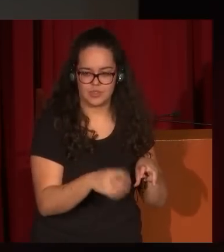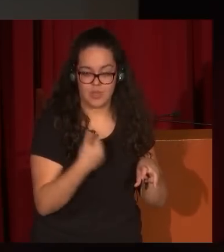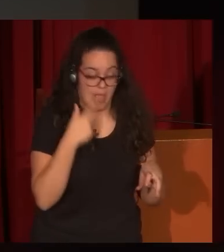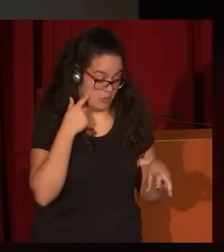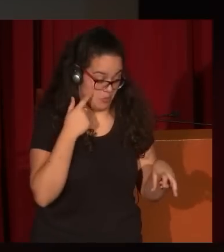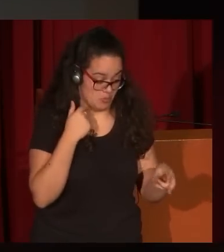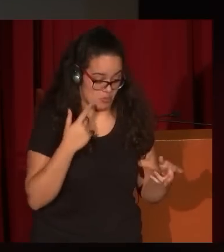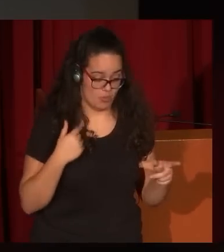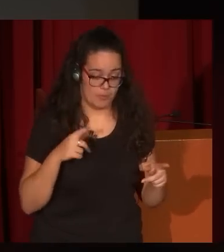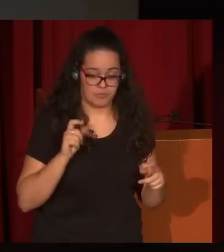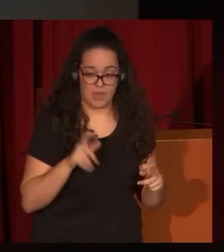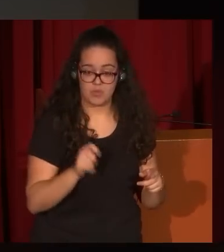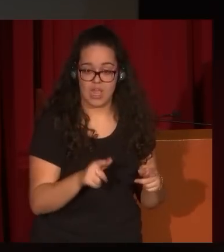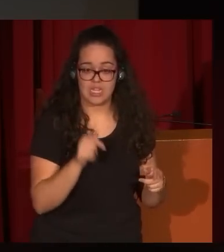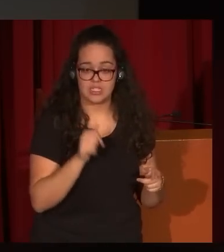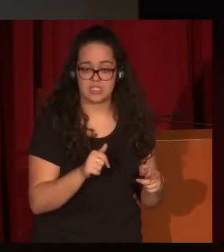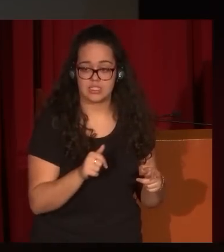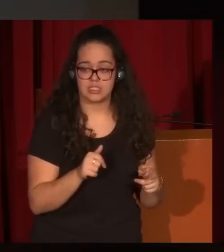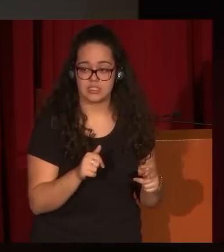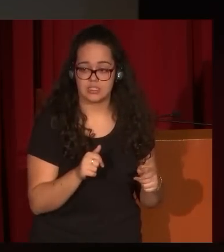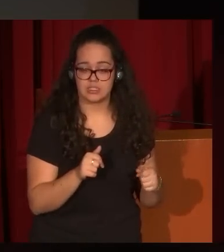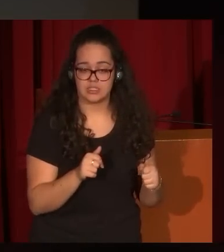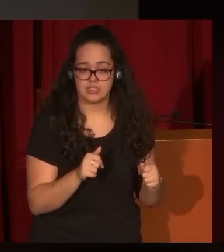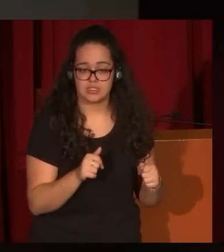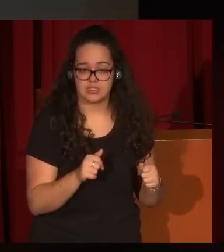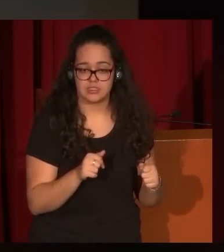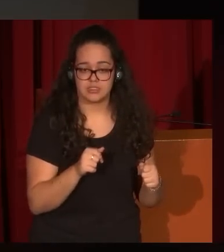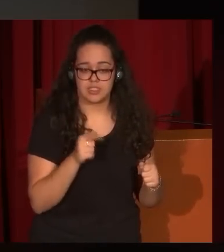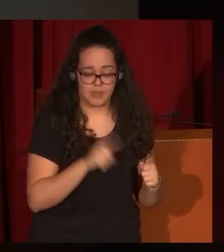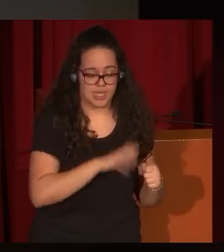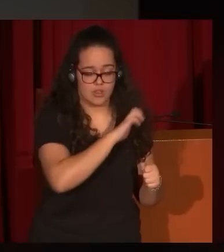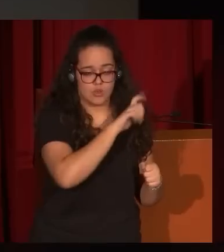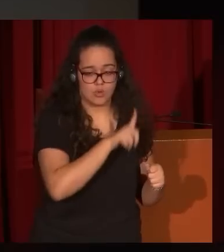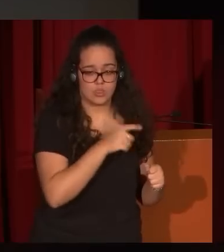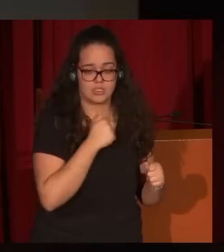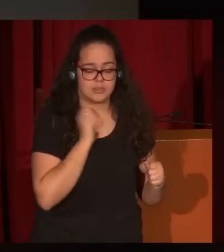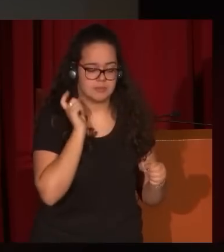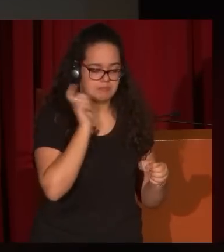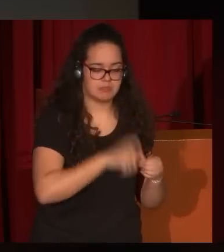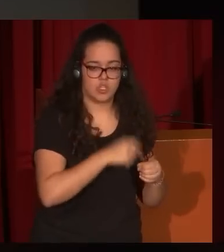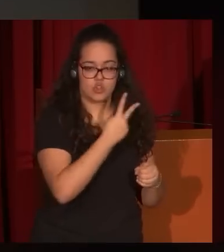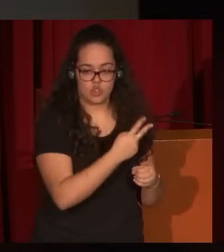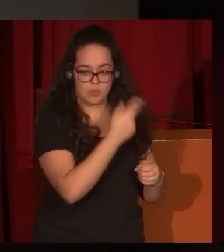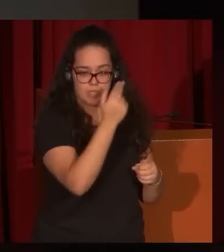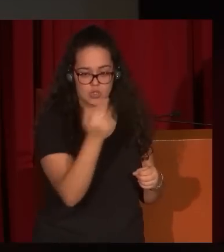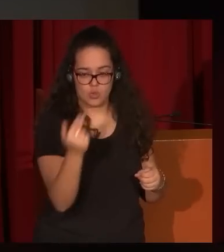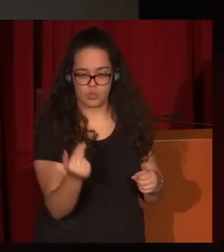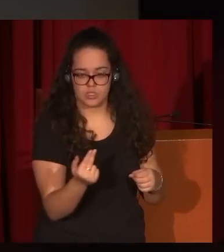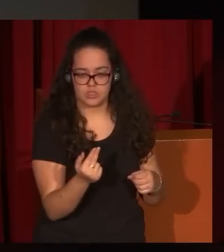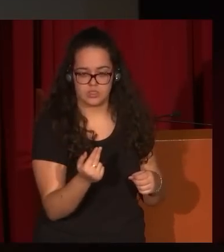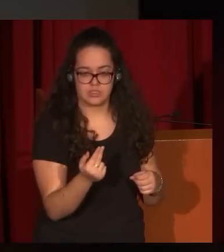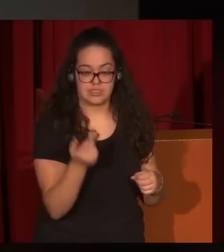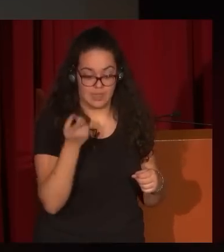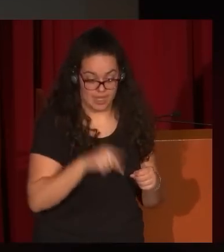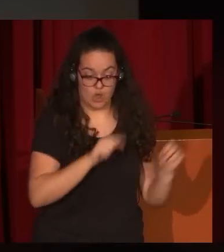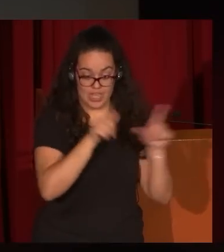habituales y muy frecuentes, y también Lucas invierte en ese sentido. Estas dos pinturas pertenecieron también a la colección de